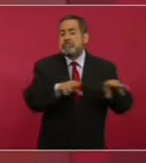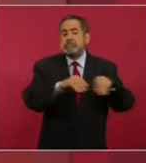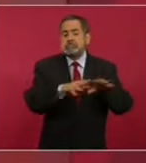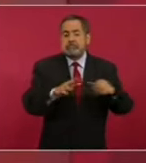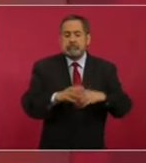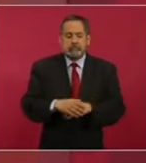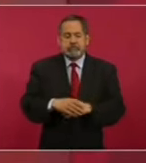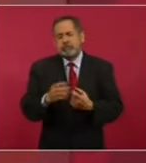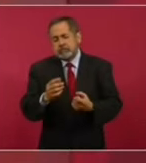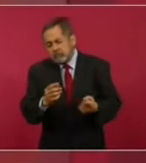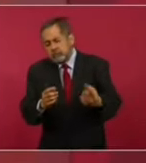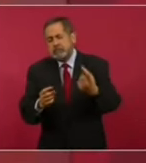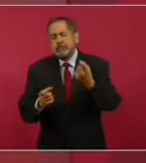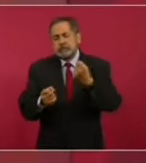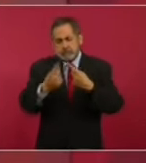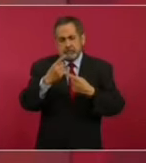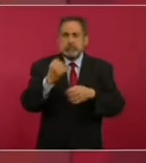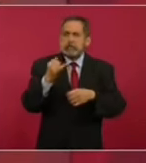hay honrosas excepciones.